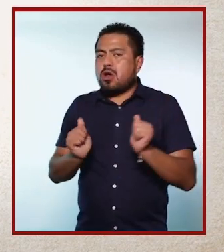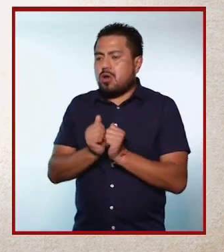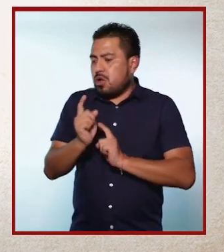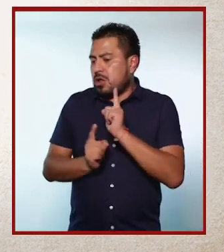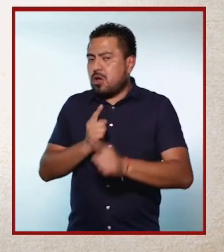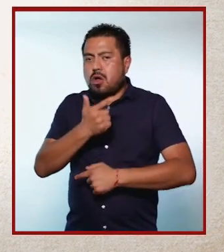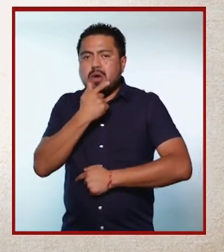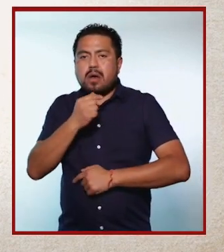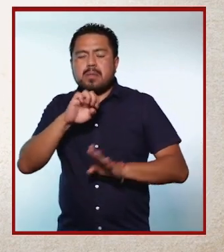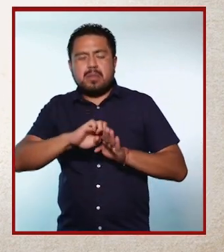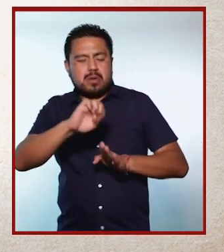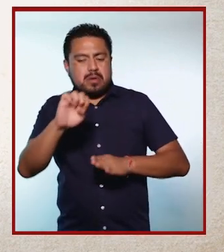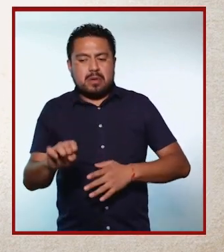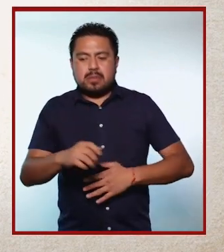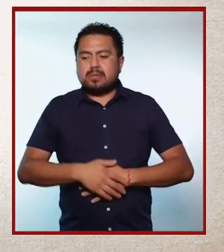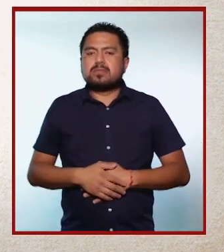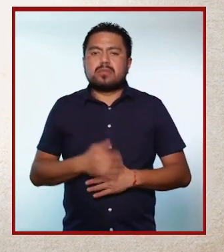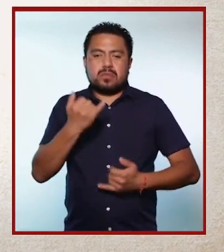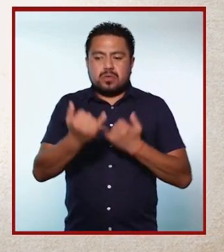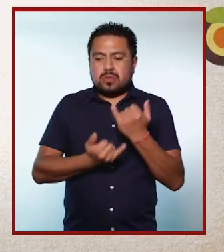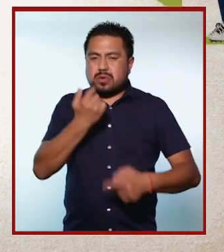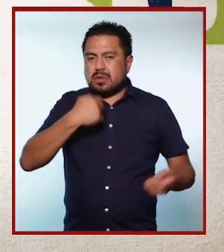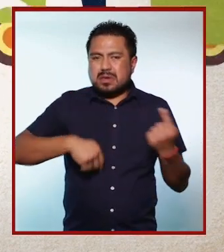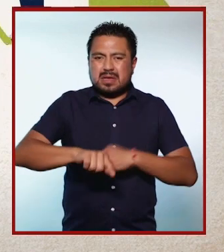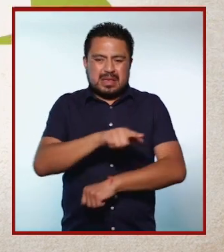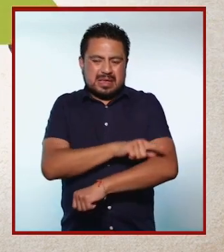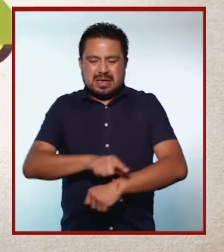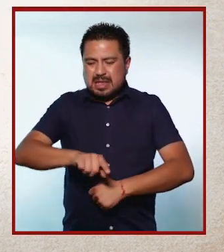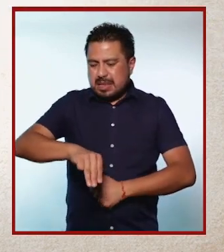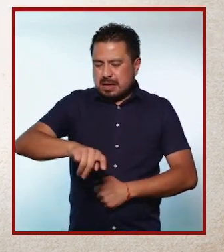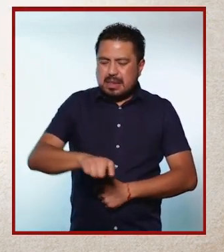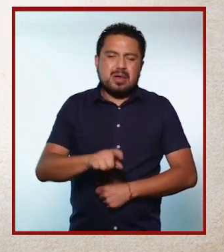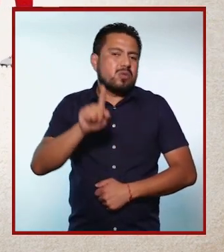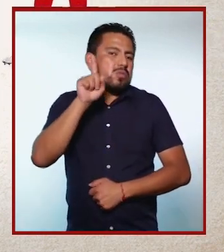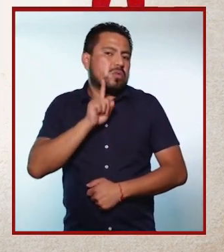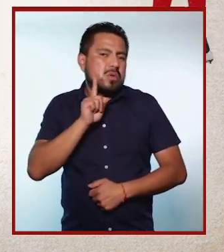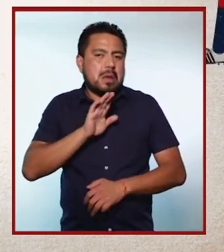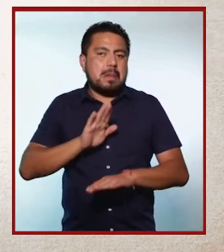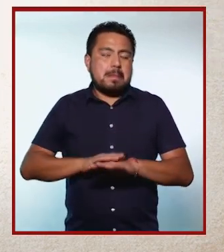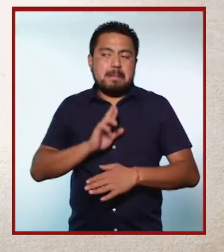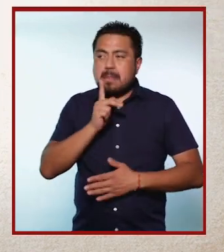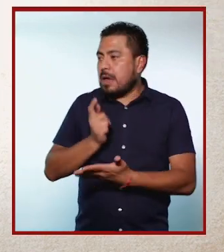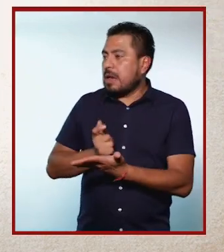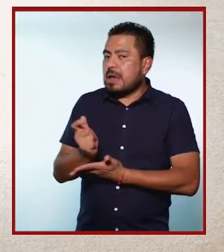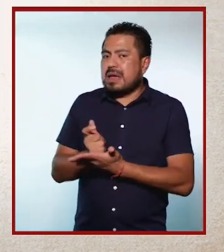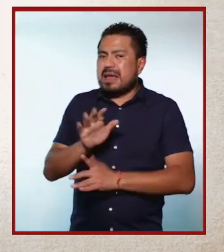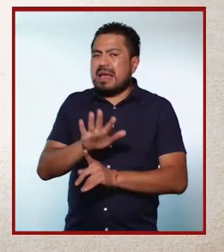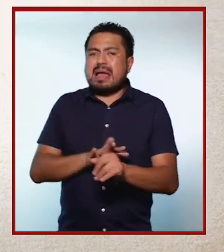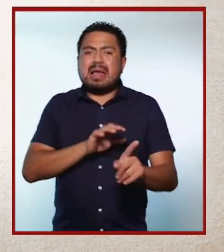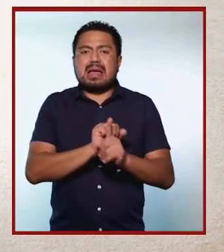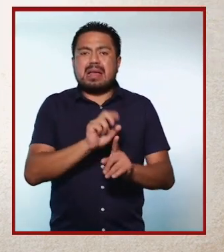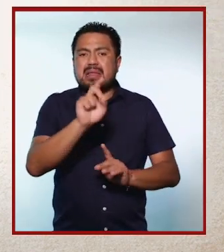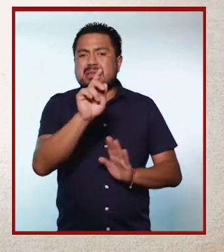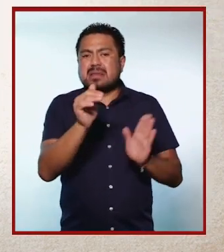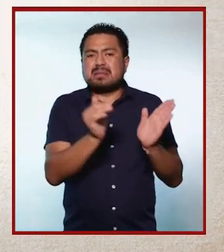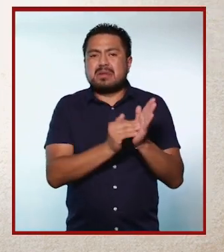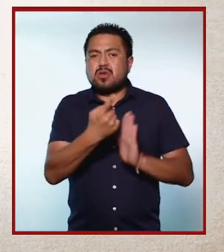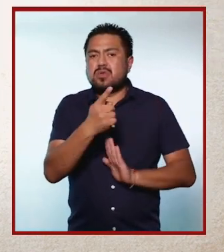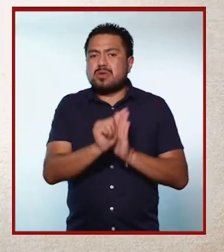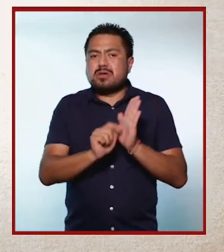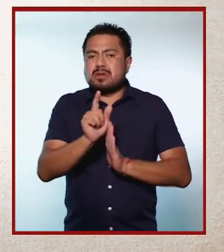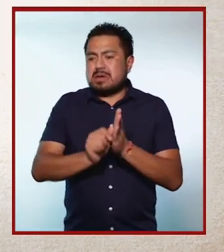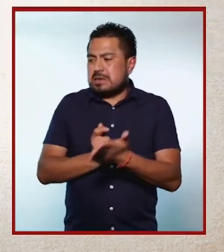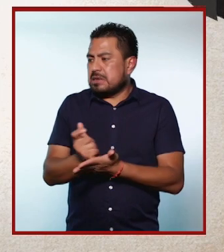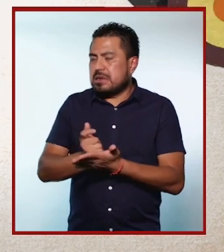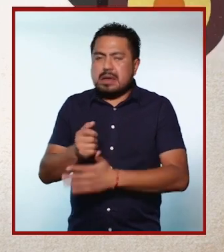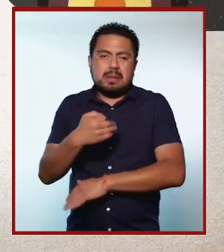menor que los deportistas hombres. Por ejemplo, las jugadoras de la Liga MX Femenil Mejor Pagadas apenas alcanzan los 30